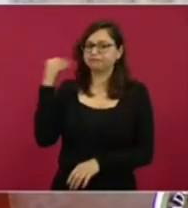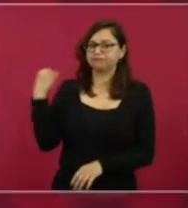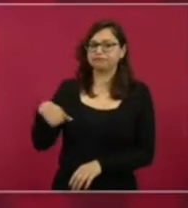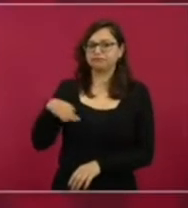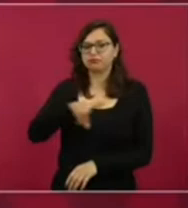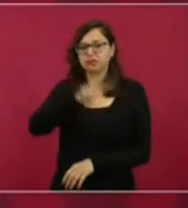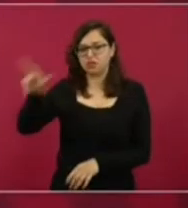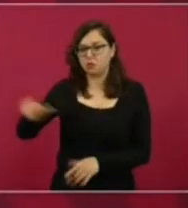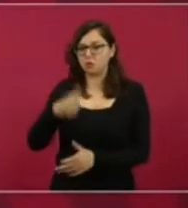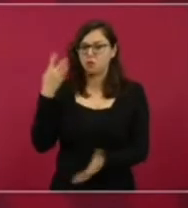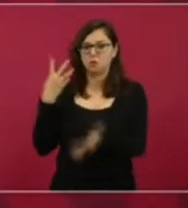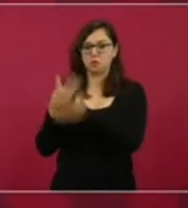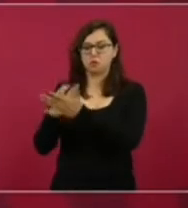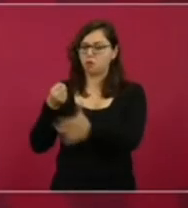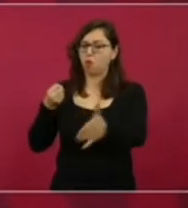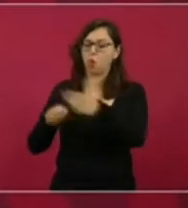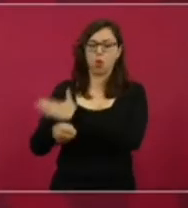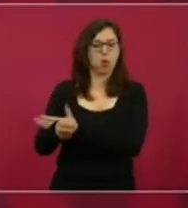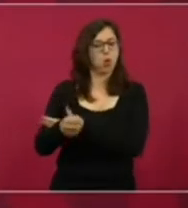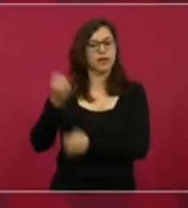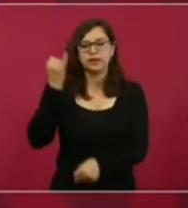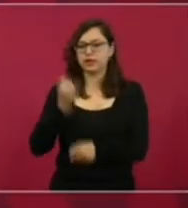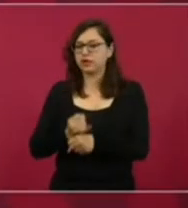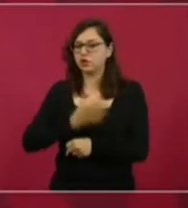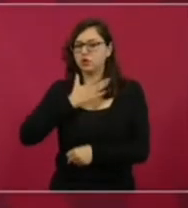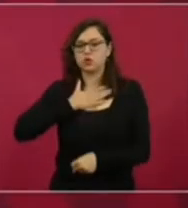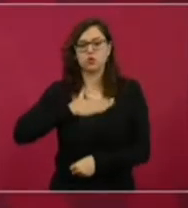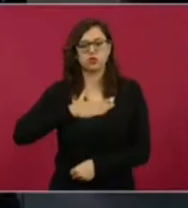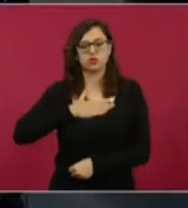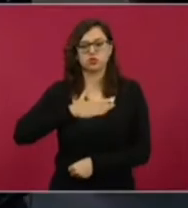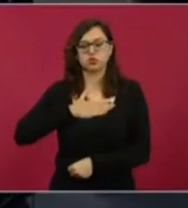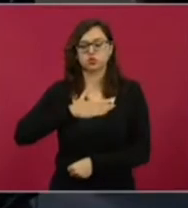injustamente en la cárcel. Entonces,